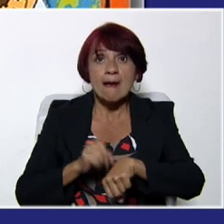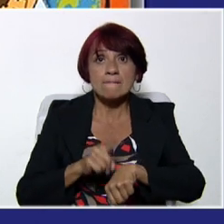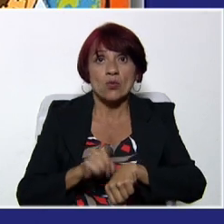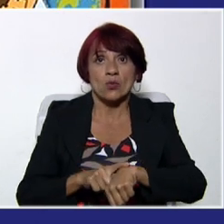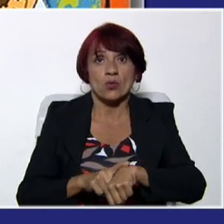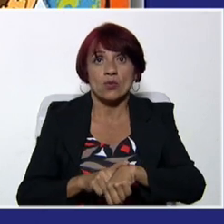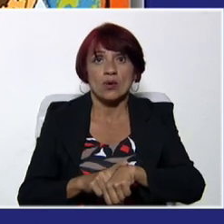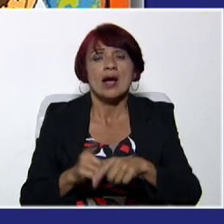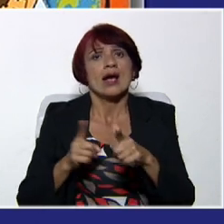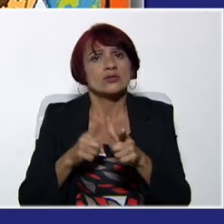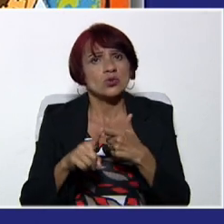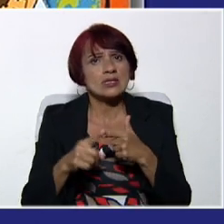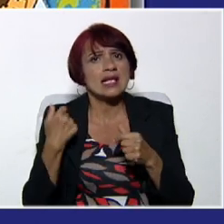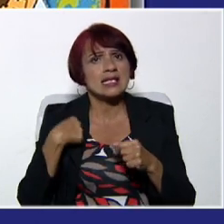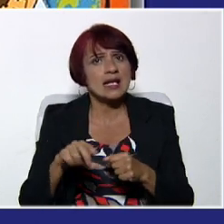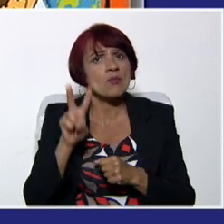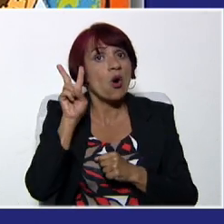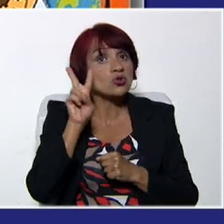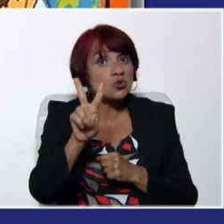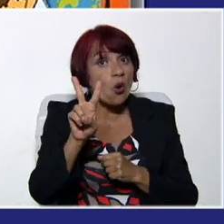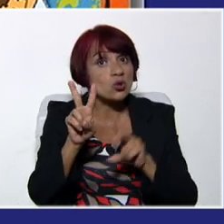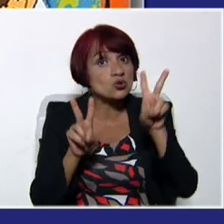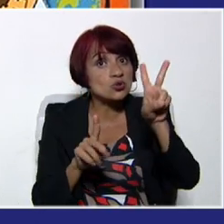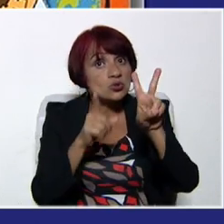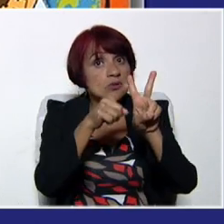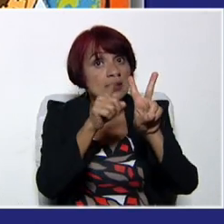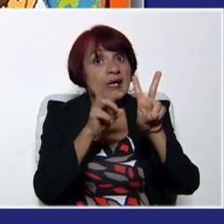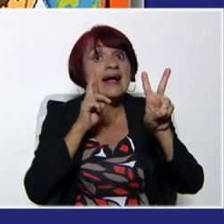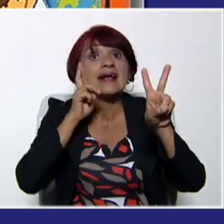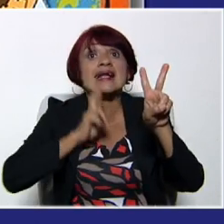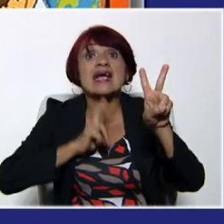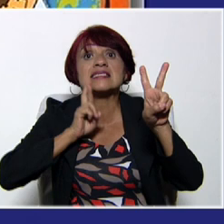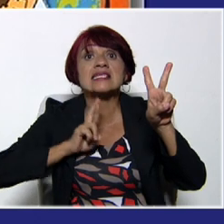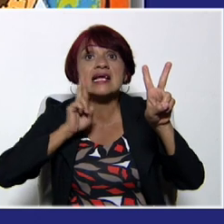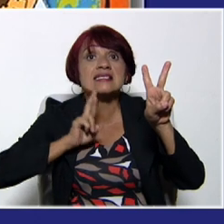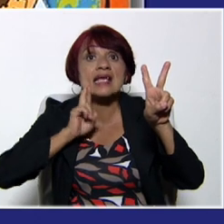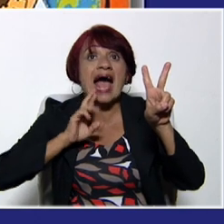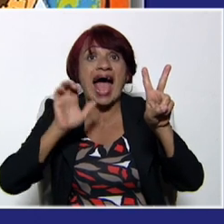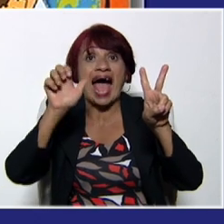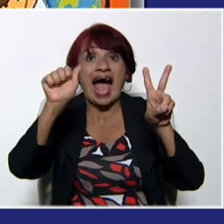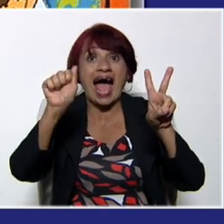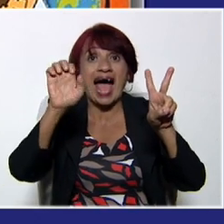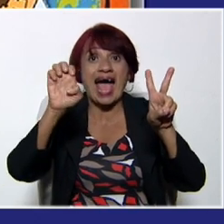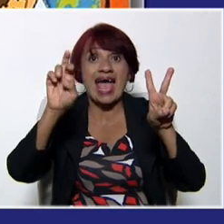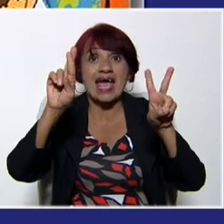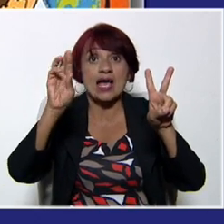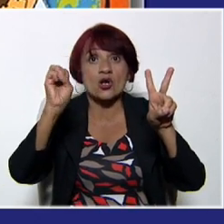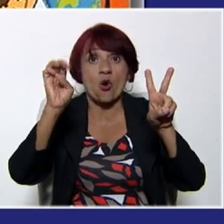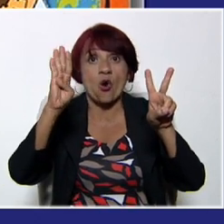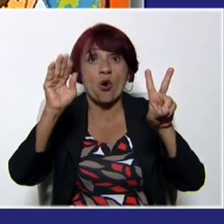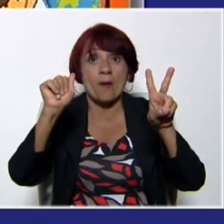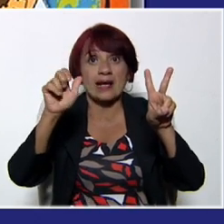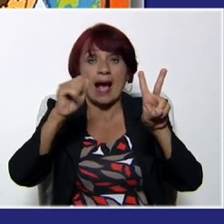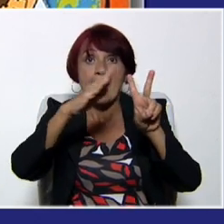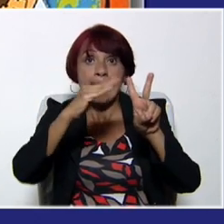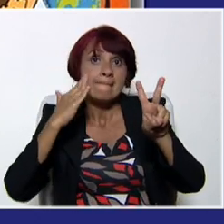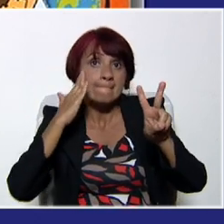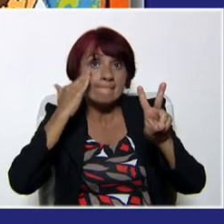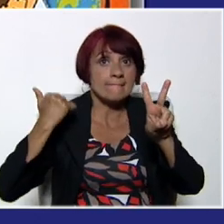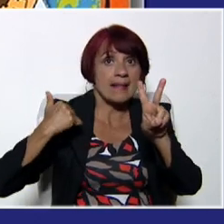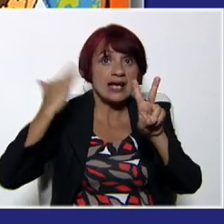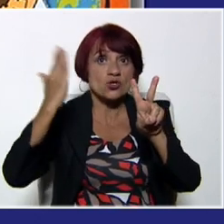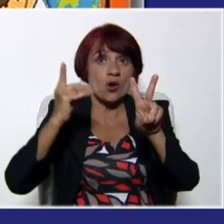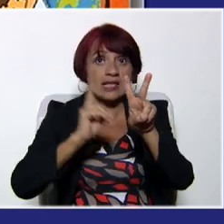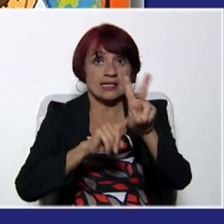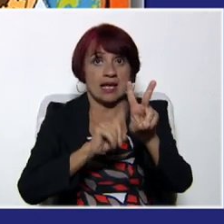tiempo. Entonces, tenemos dos tipos de resistencia. La resistencia aeróbica, que implica mayor cantidad de